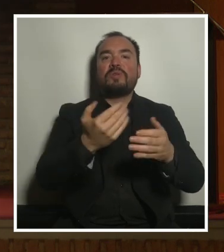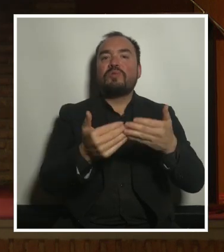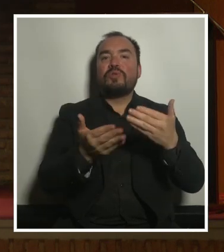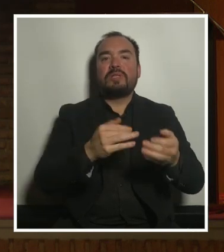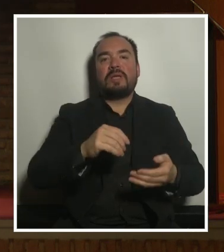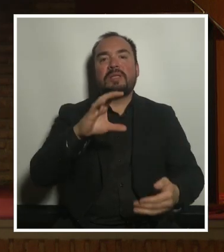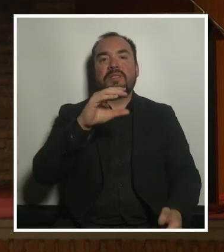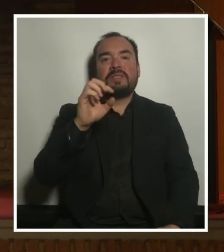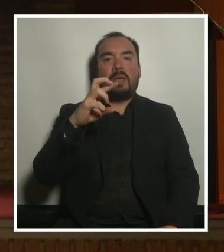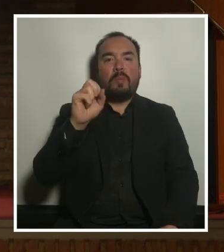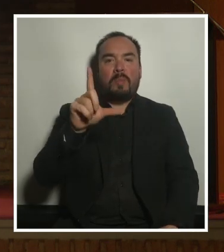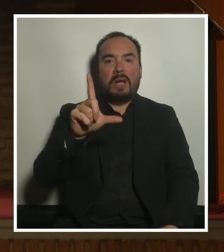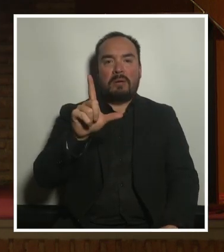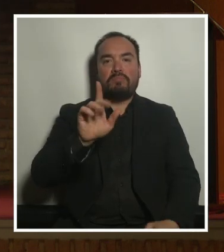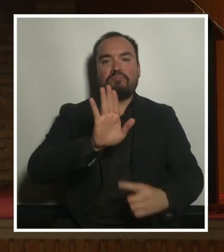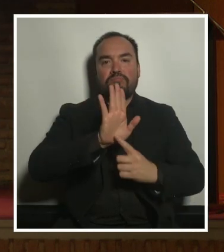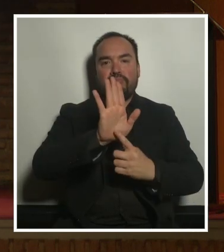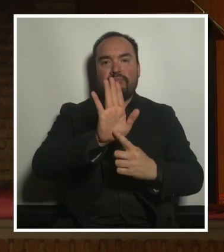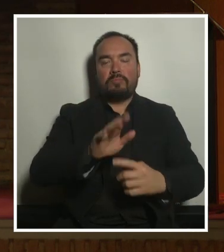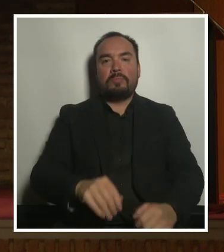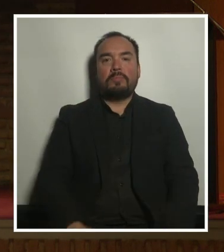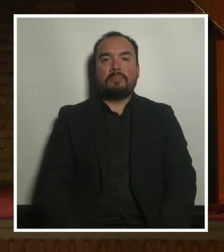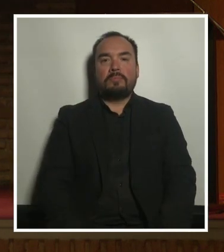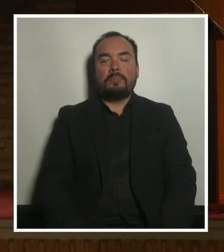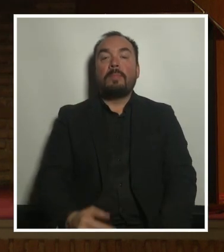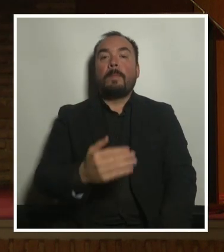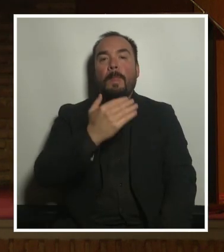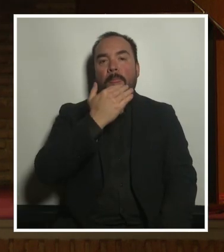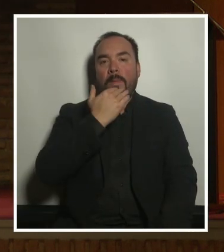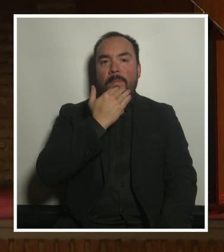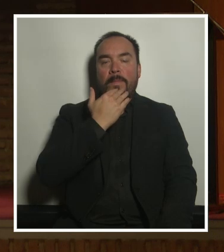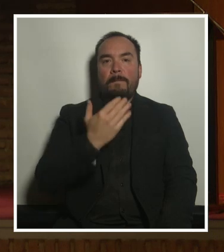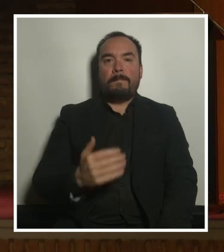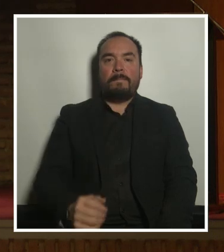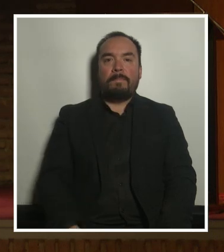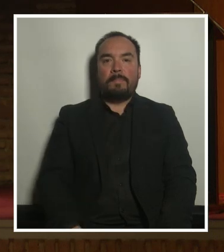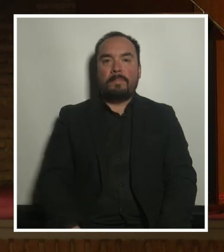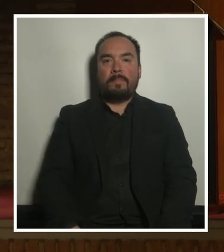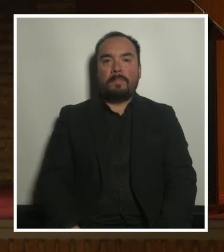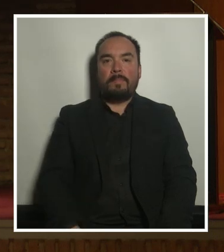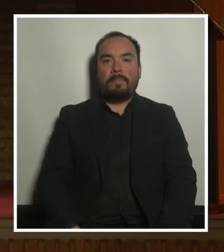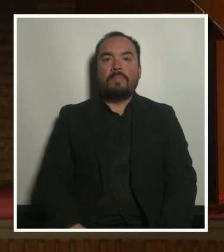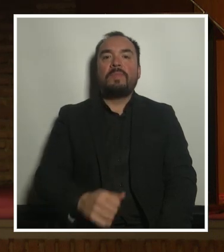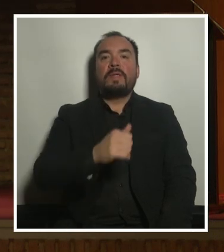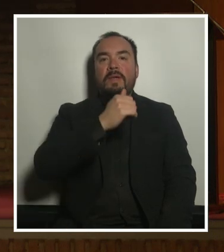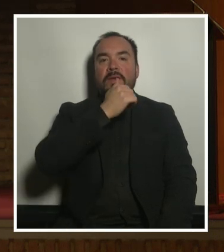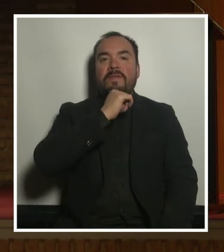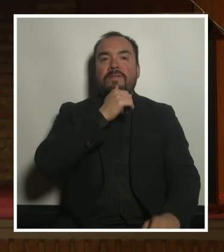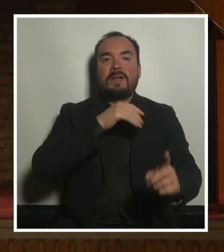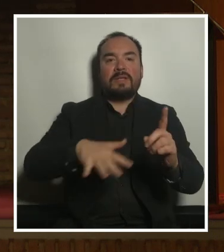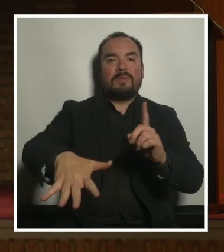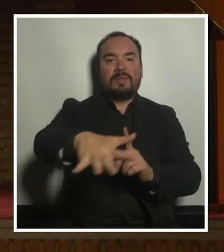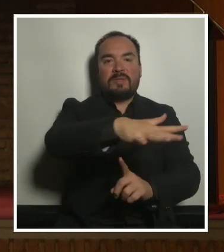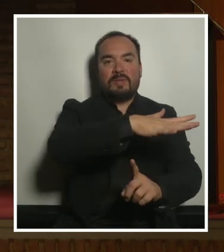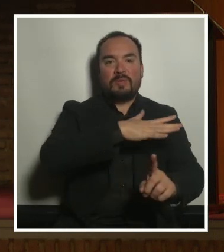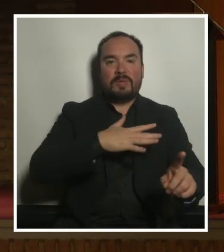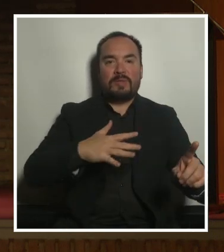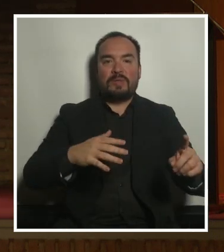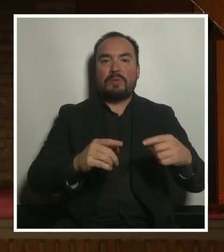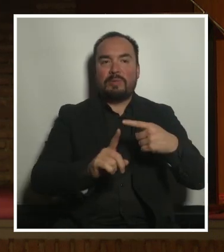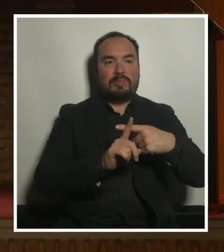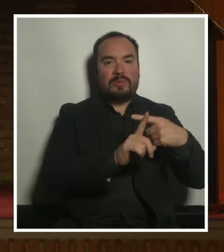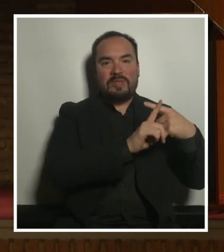Bueno, como comentábamos, la falta de condiciones convierte el trabajo de cuidados en un vector que genera